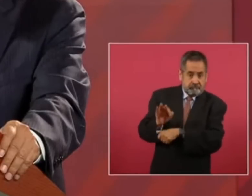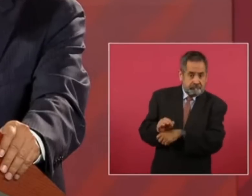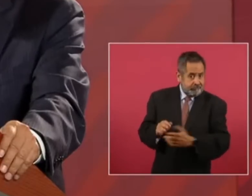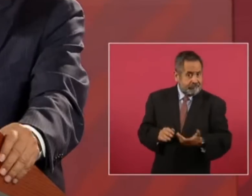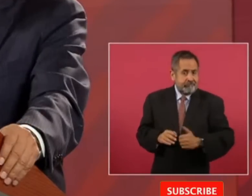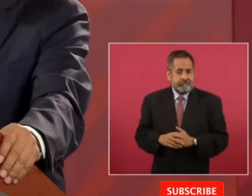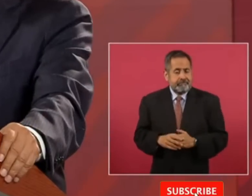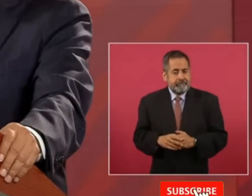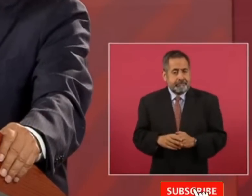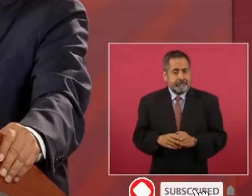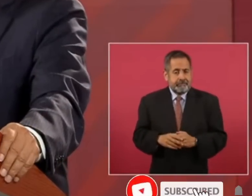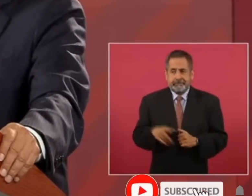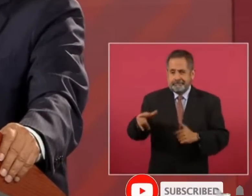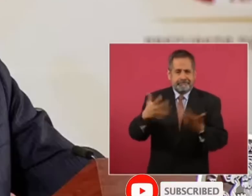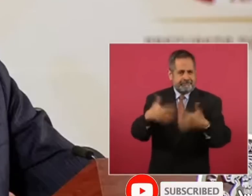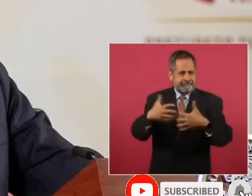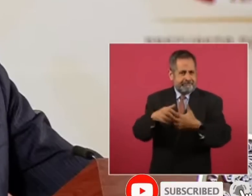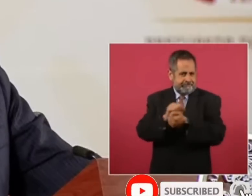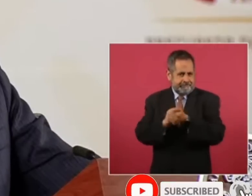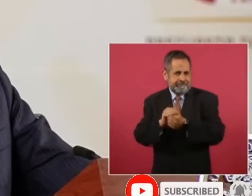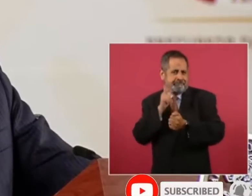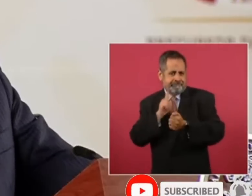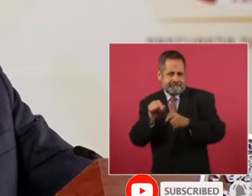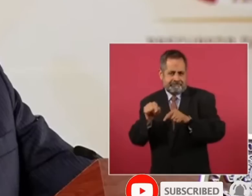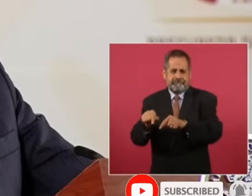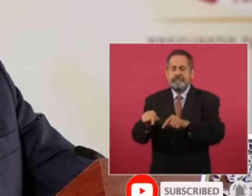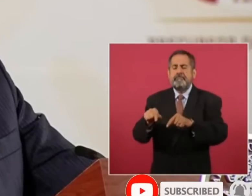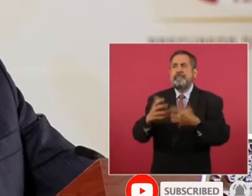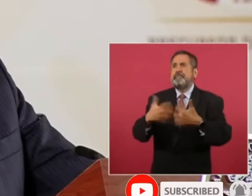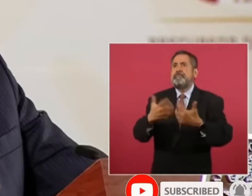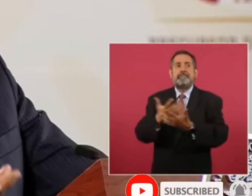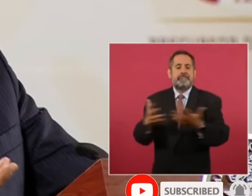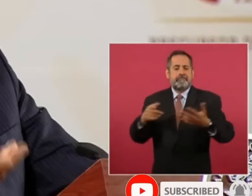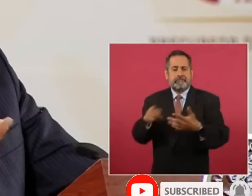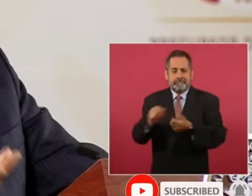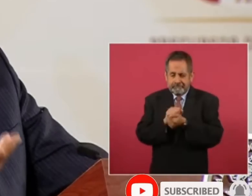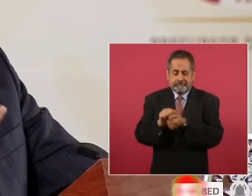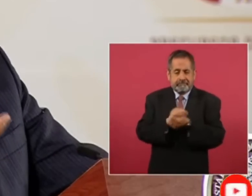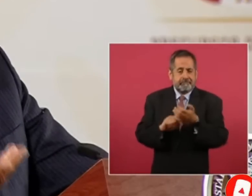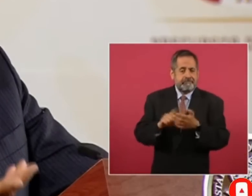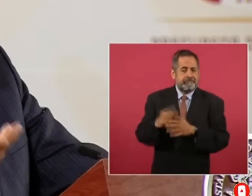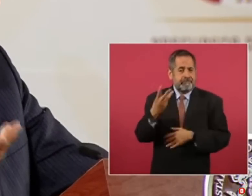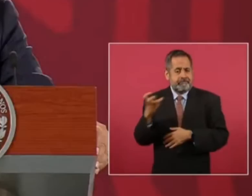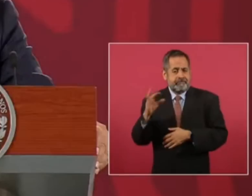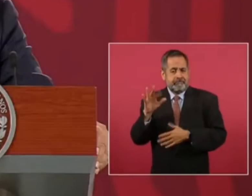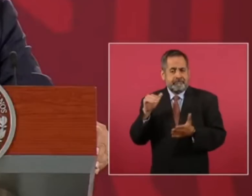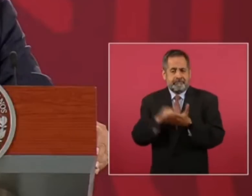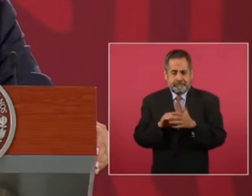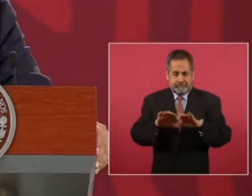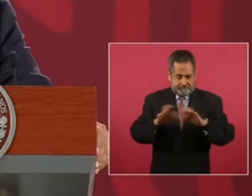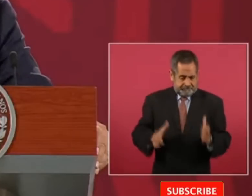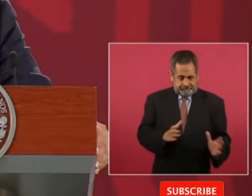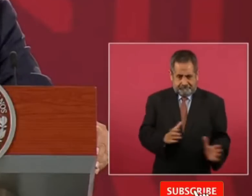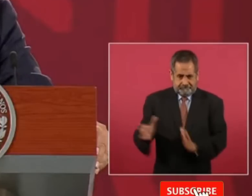una refinería para procesar 340 mil barriles